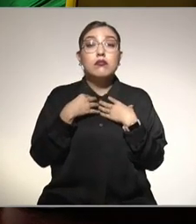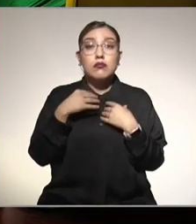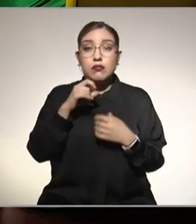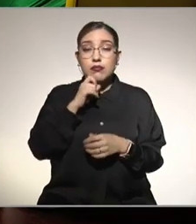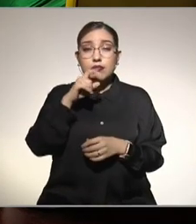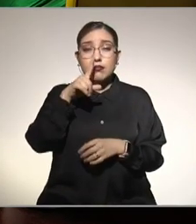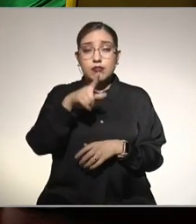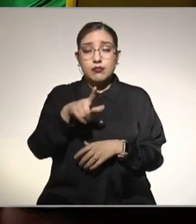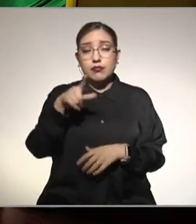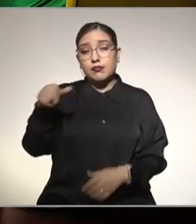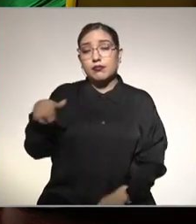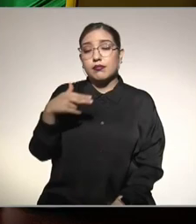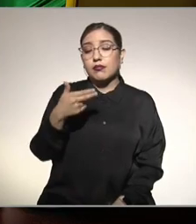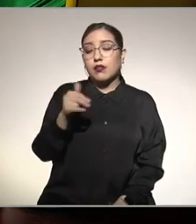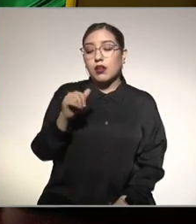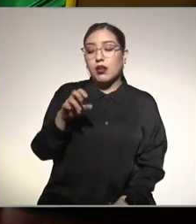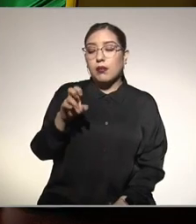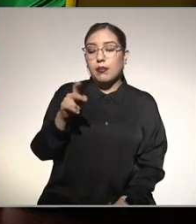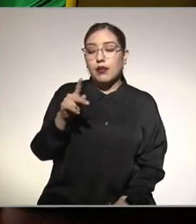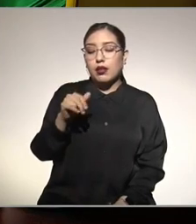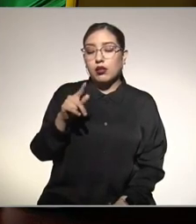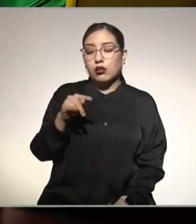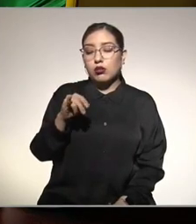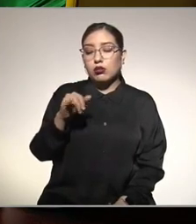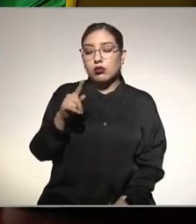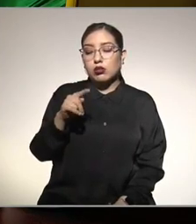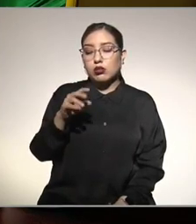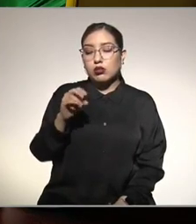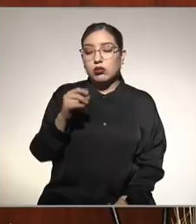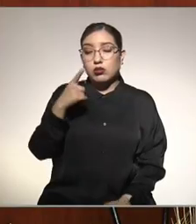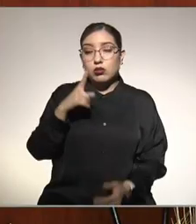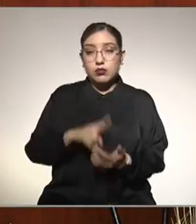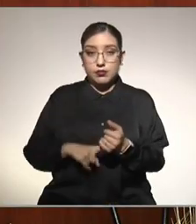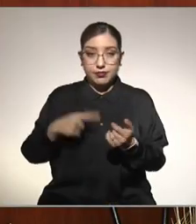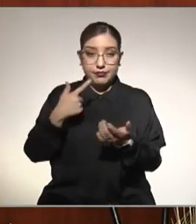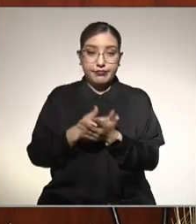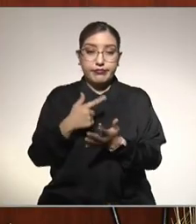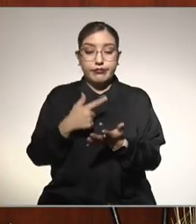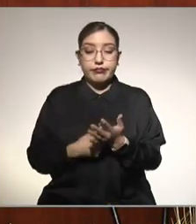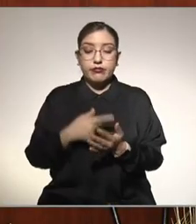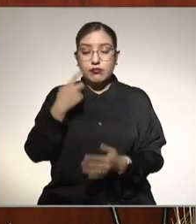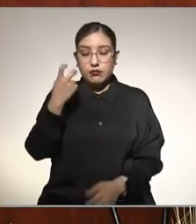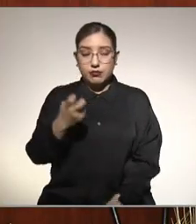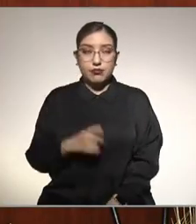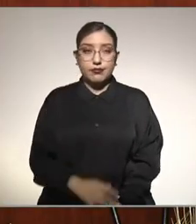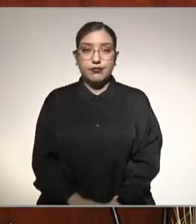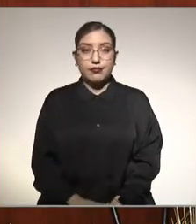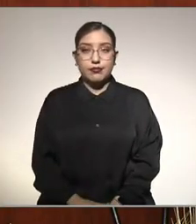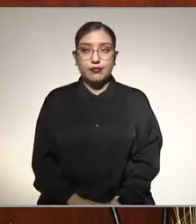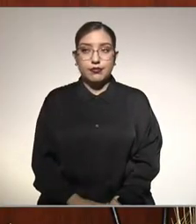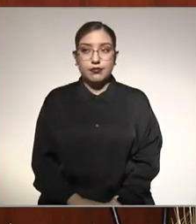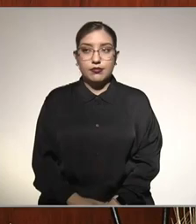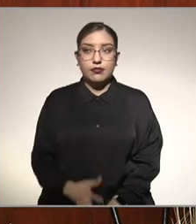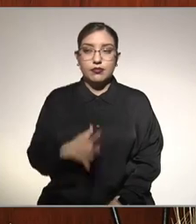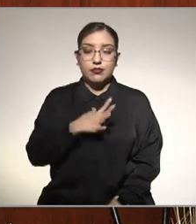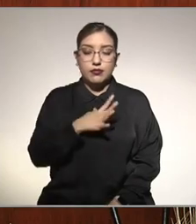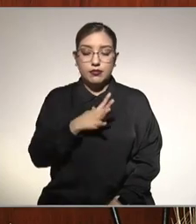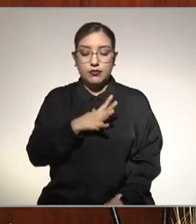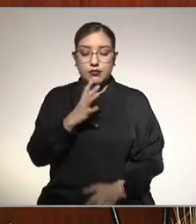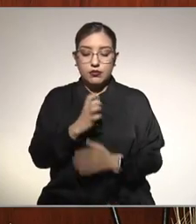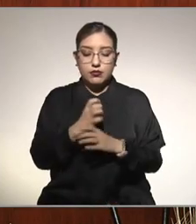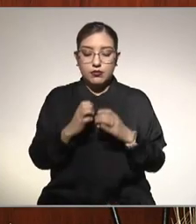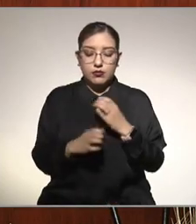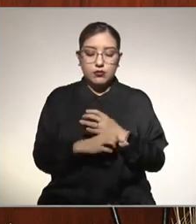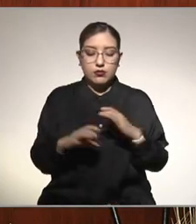hepático que es el hepatocito y que se va llenando de grasa y esto induce perdón algunos cambios que van a